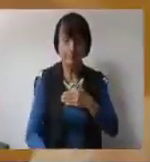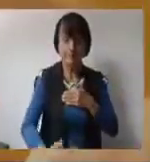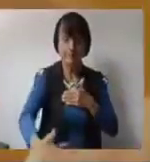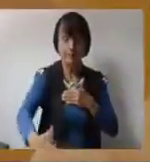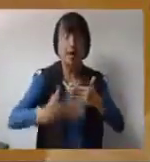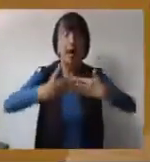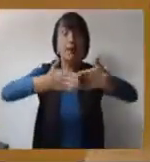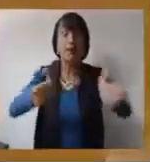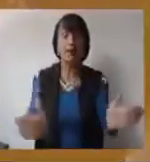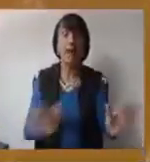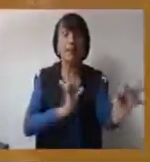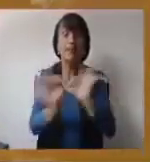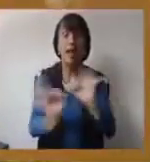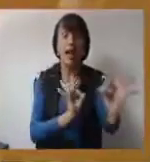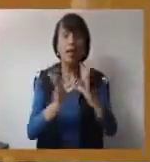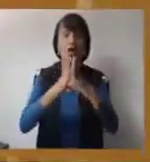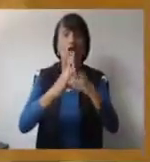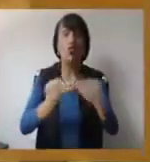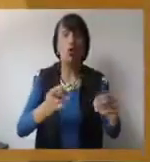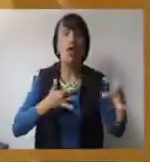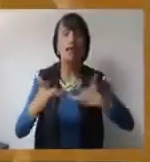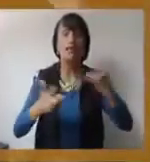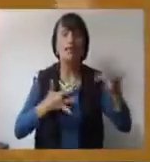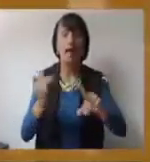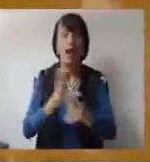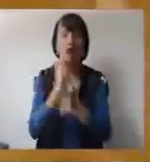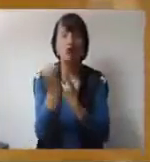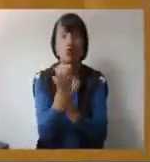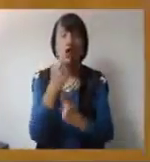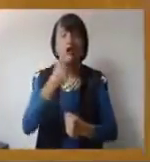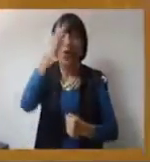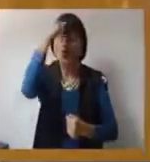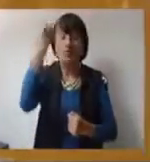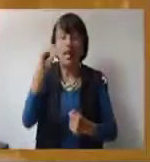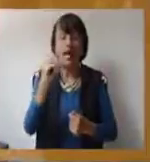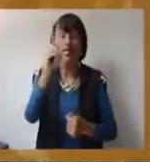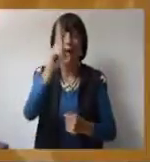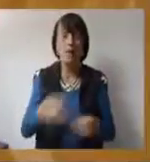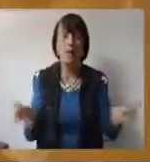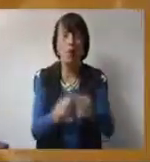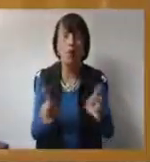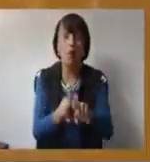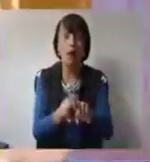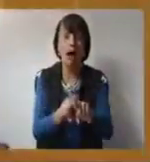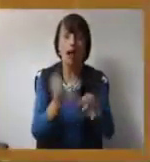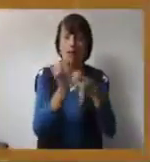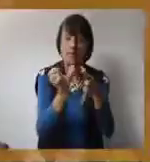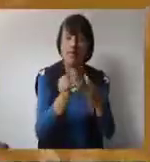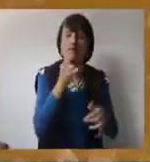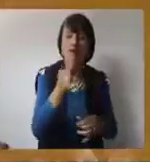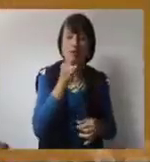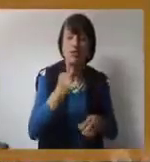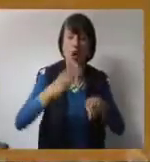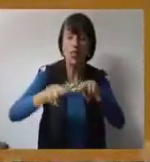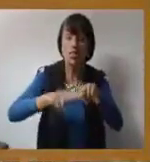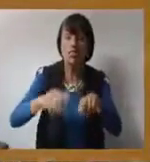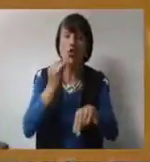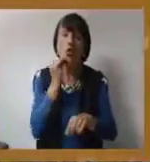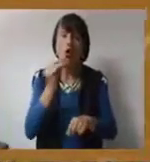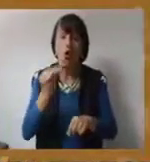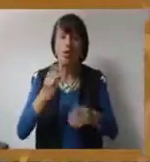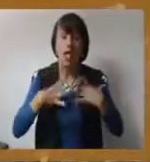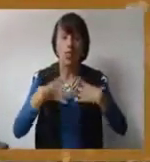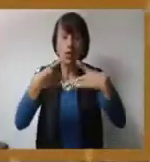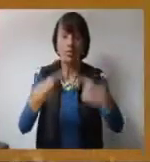Desde hoy en adelante, se abrirán las puertas para todas las actividades culturales de Los Teques, además de elementos formativos